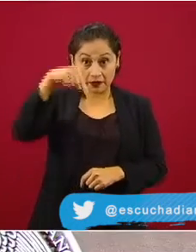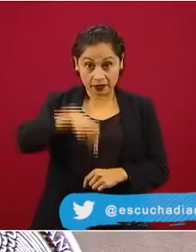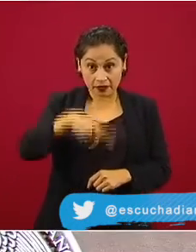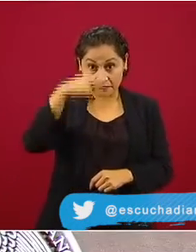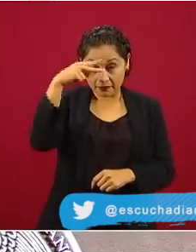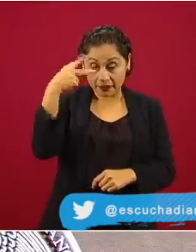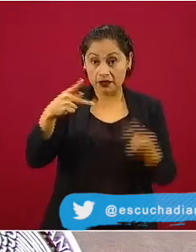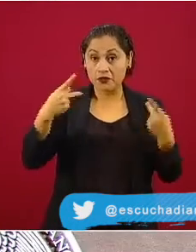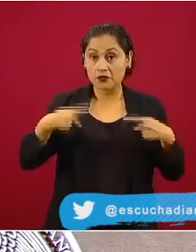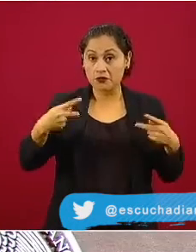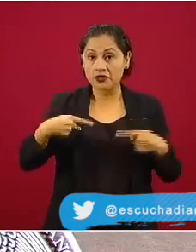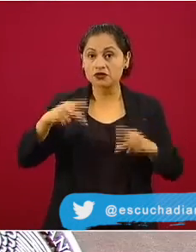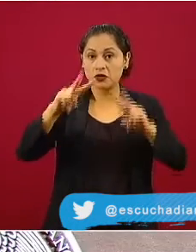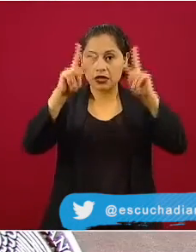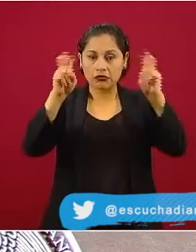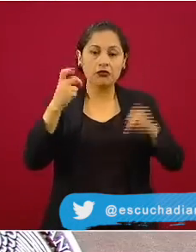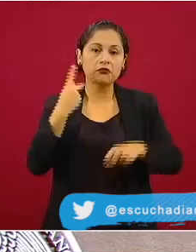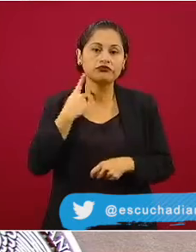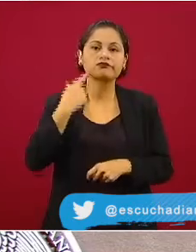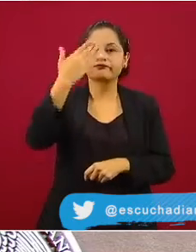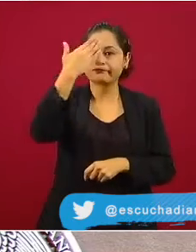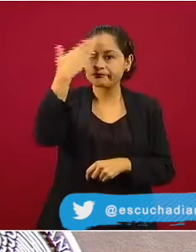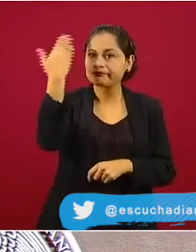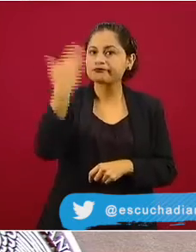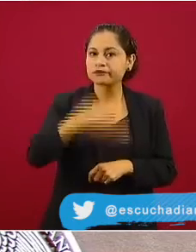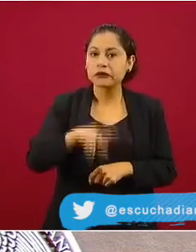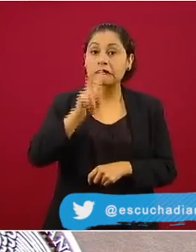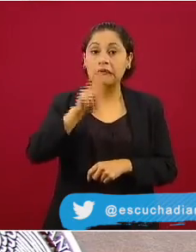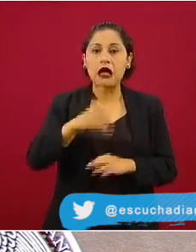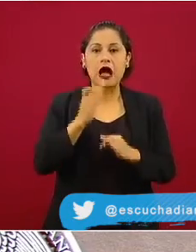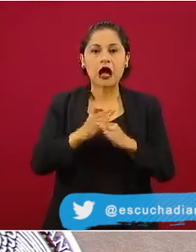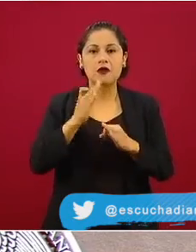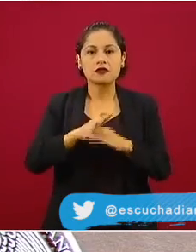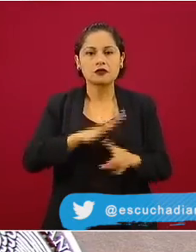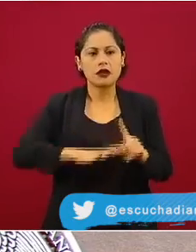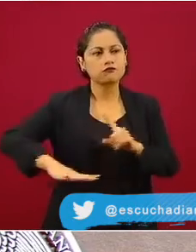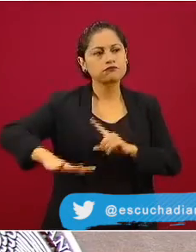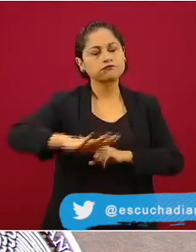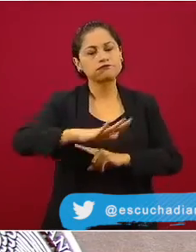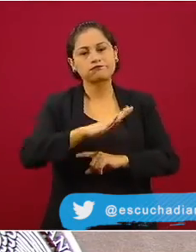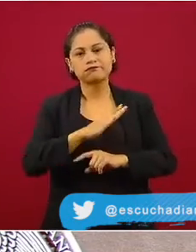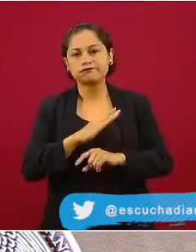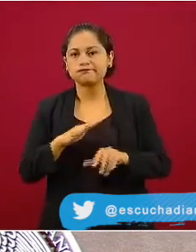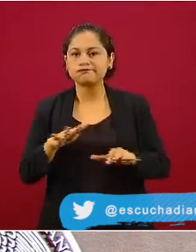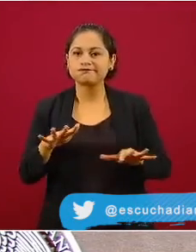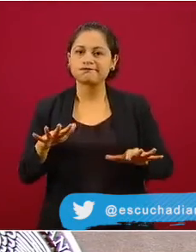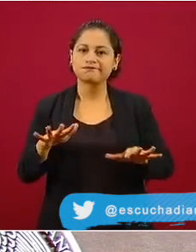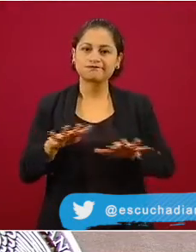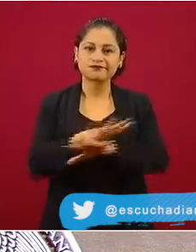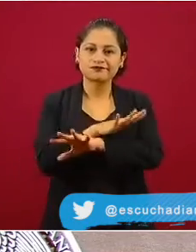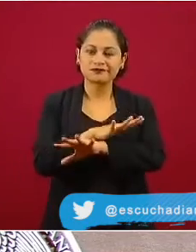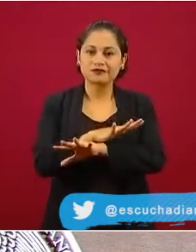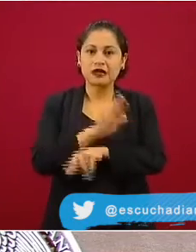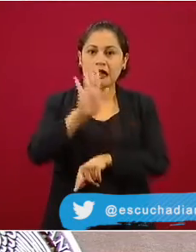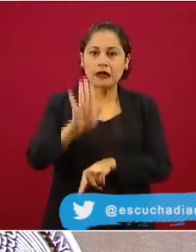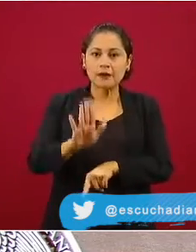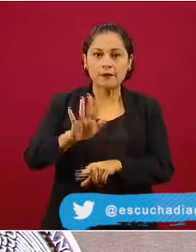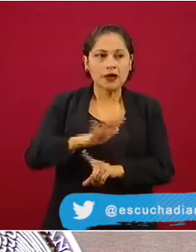lo que se está viviendo ahora. Fue un despertar